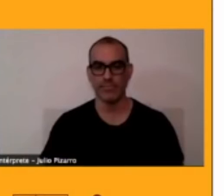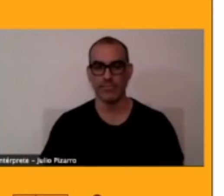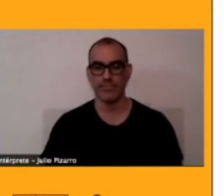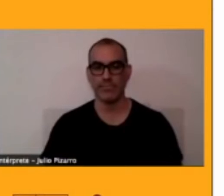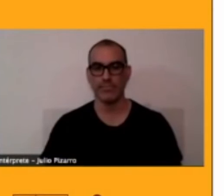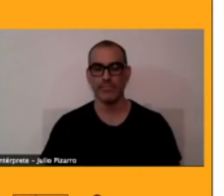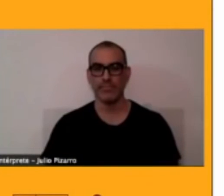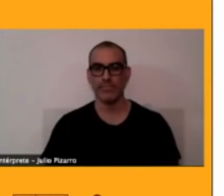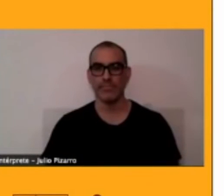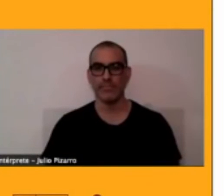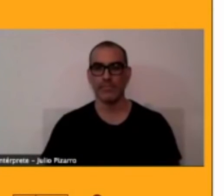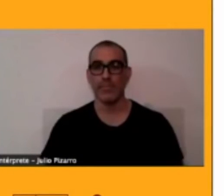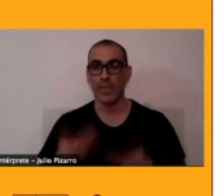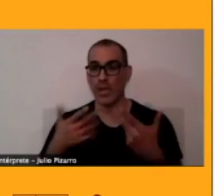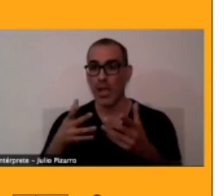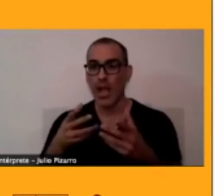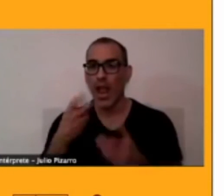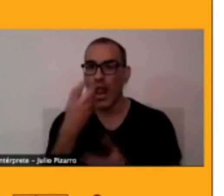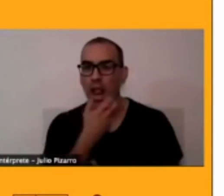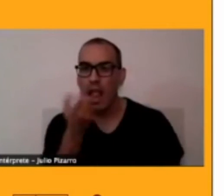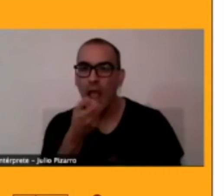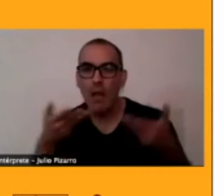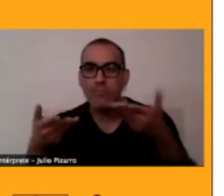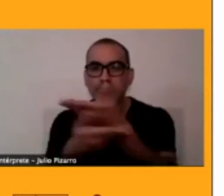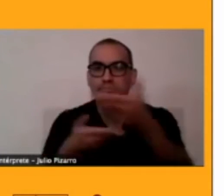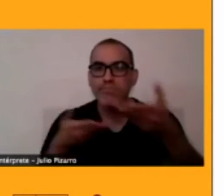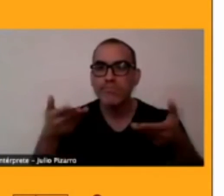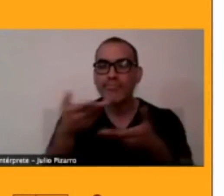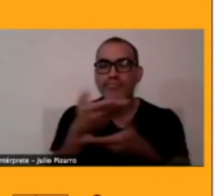convivía las lenguas, perdón, en este espacio,